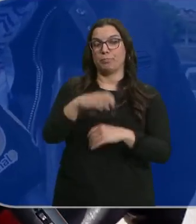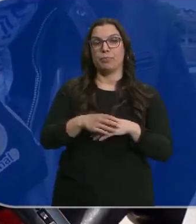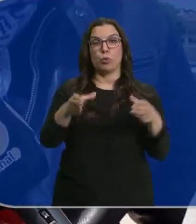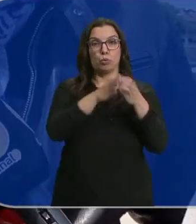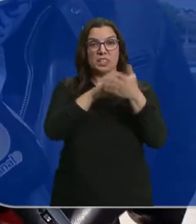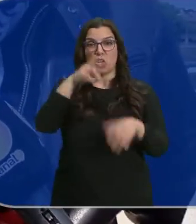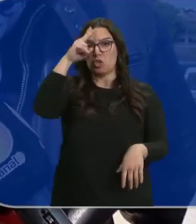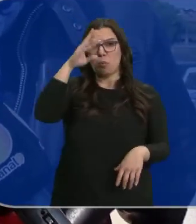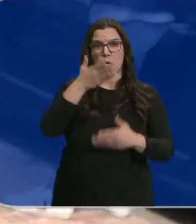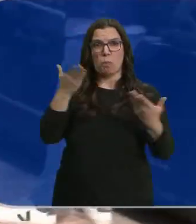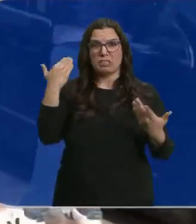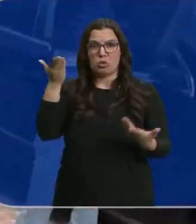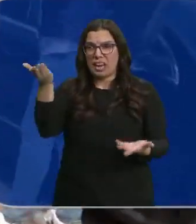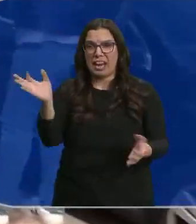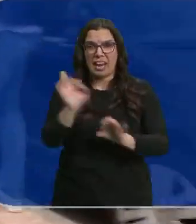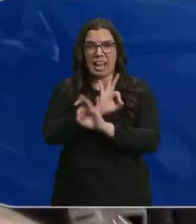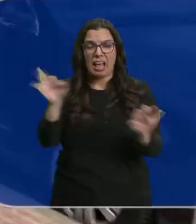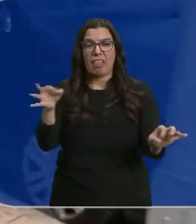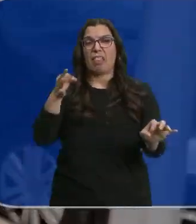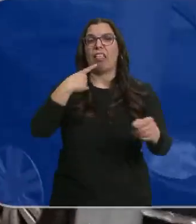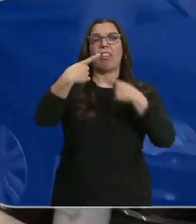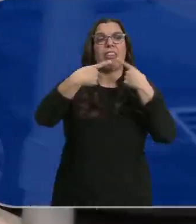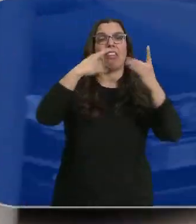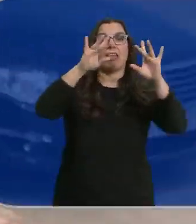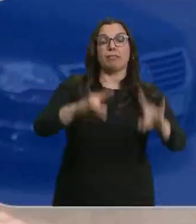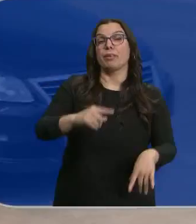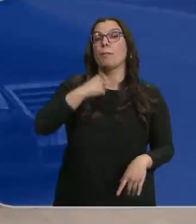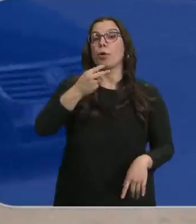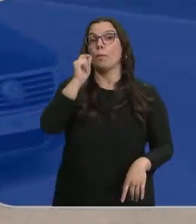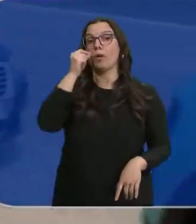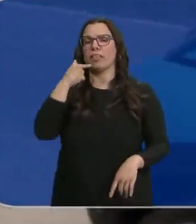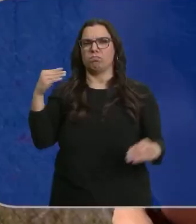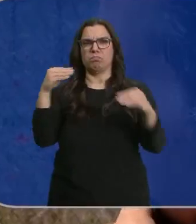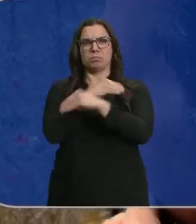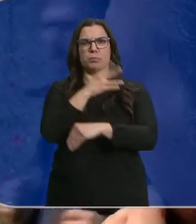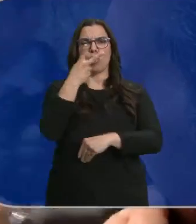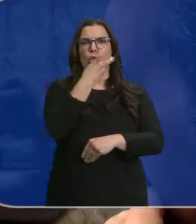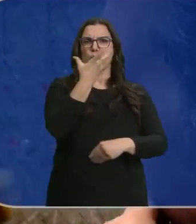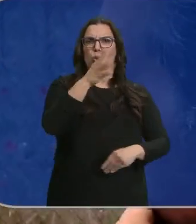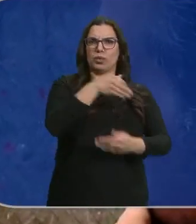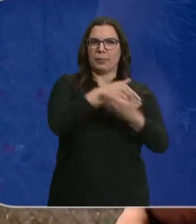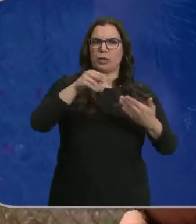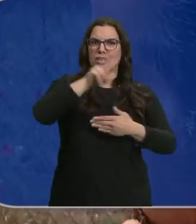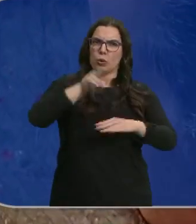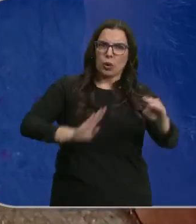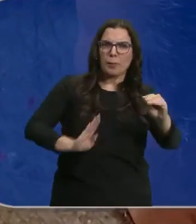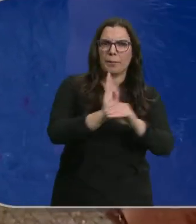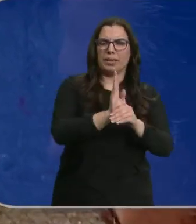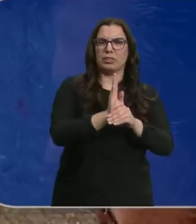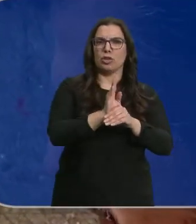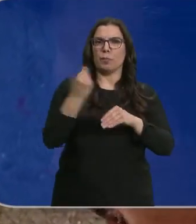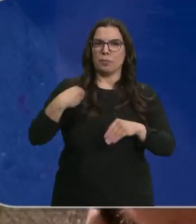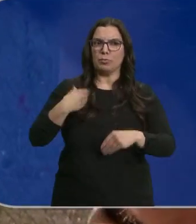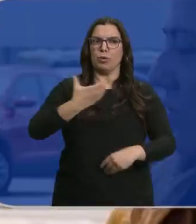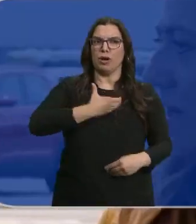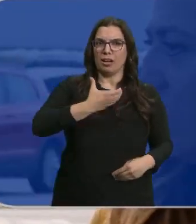que no le preocupa ni le ocupa a Soria. Cuentos y promesas que según Tudanca chocan con los 250 millones de euros en inversiones que tiene